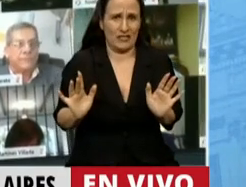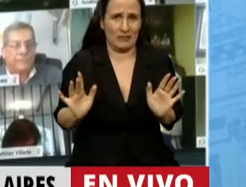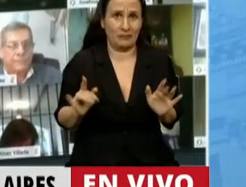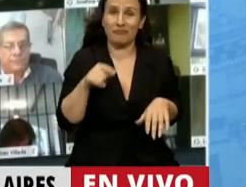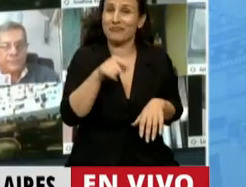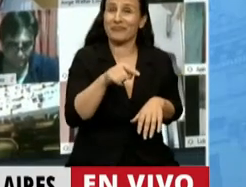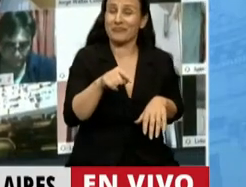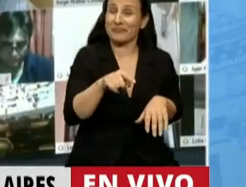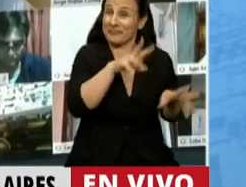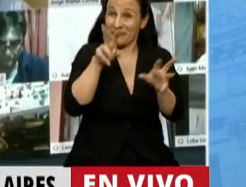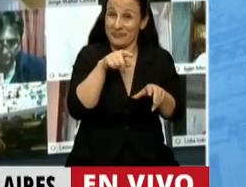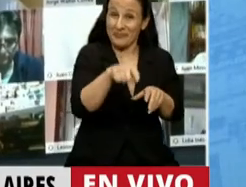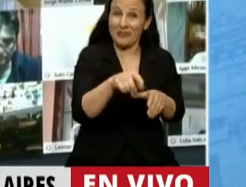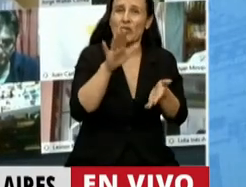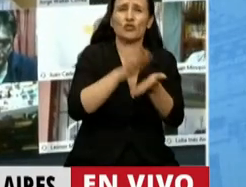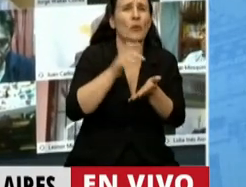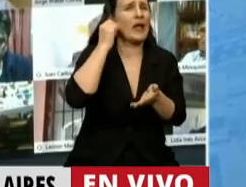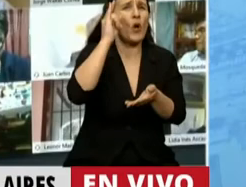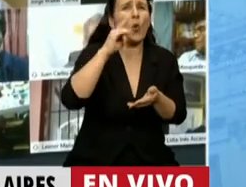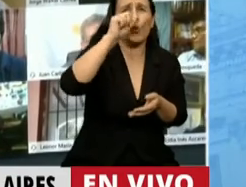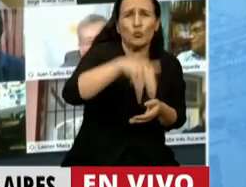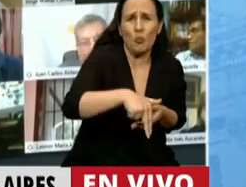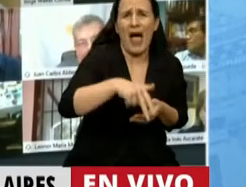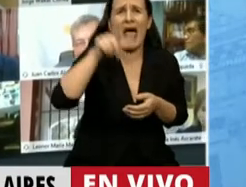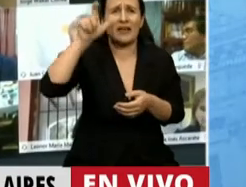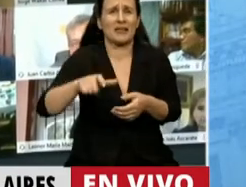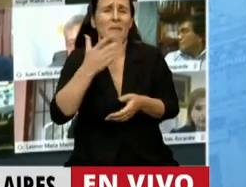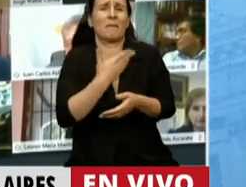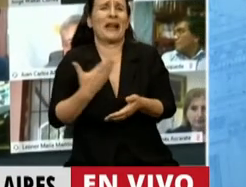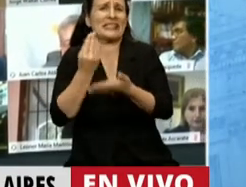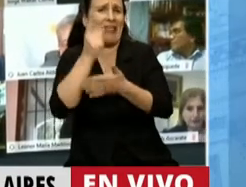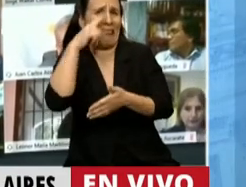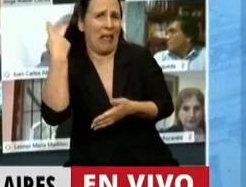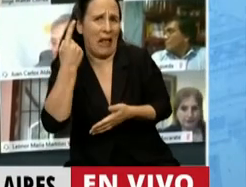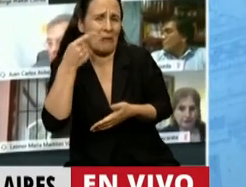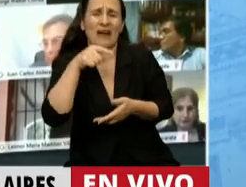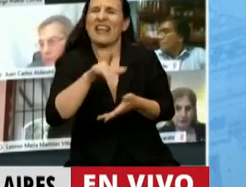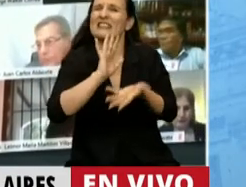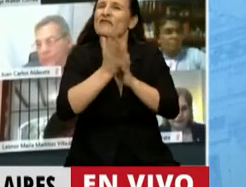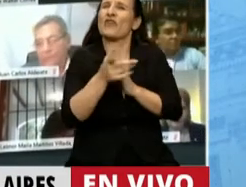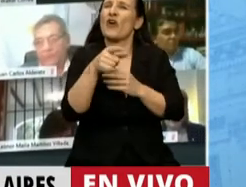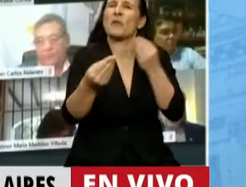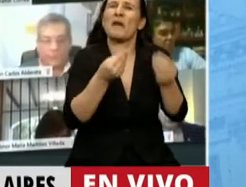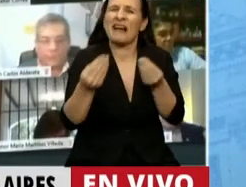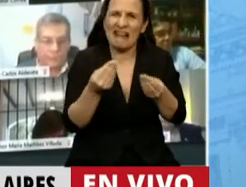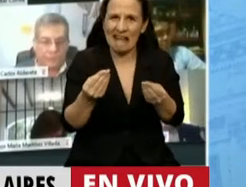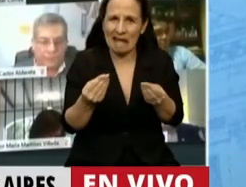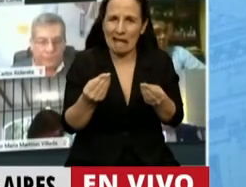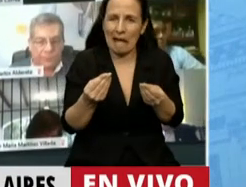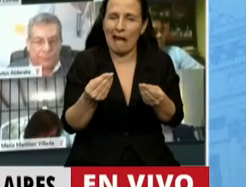Esta capitulación de Guzmán, del presidente Alberto Fernández, es una capitulación en toda la línea.